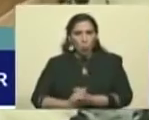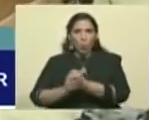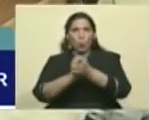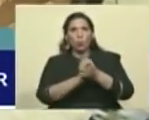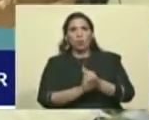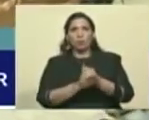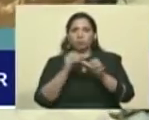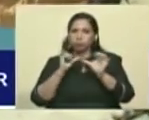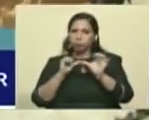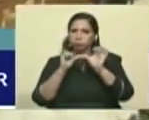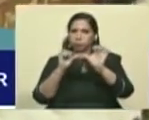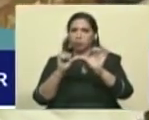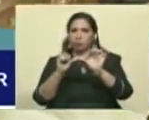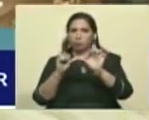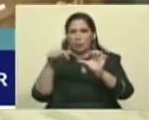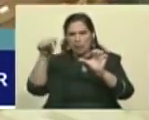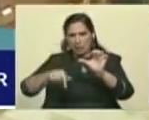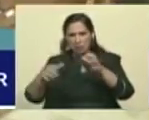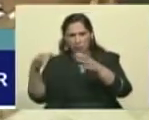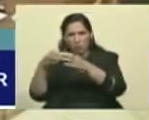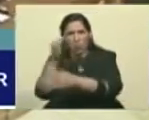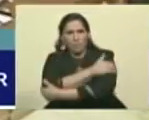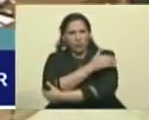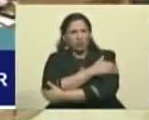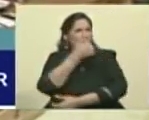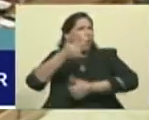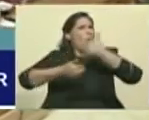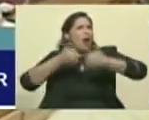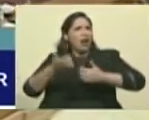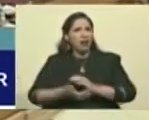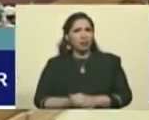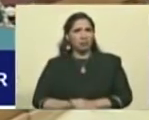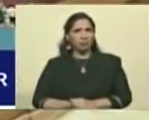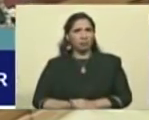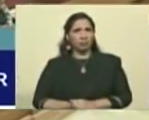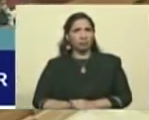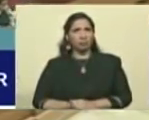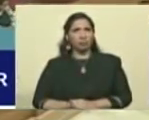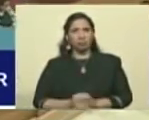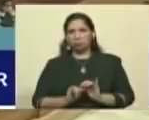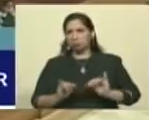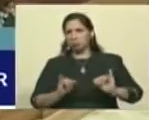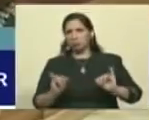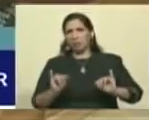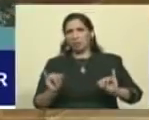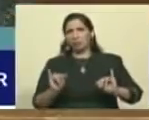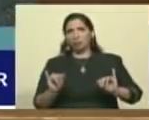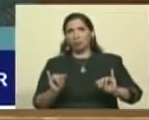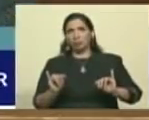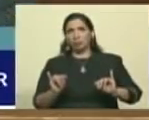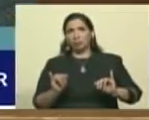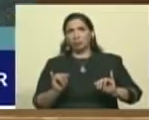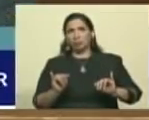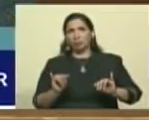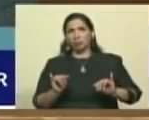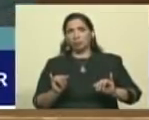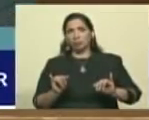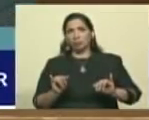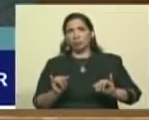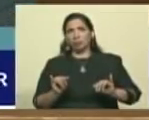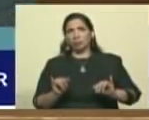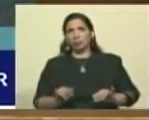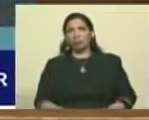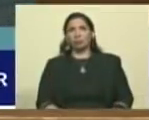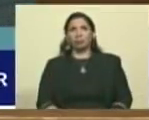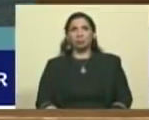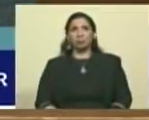¿Oposición tenemos aquí? ¿Cuál? Ya Mario Silva está dando el secreto, ¿cómo es el secreto nomás? ¿Recetas de cocina en su programa?